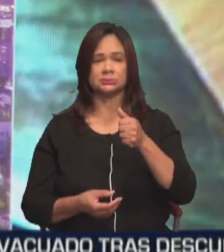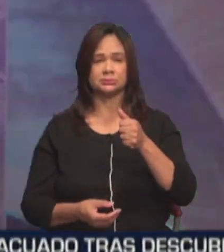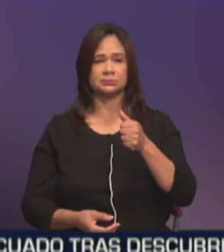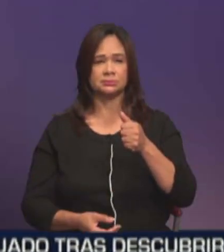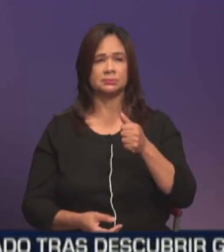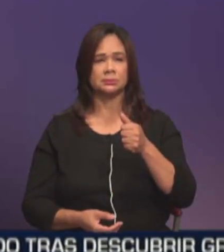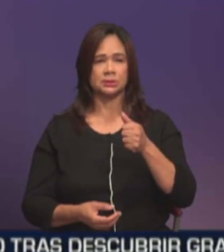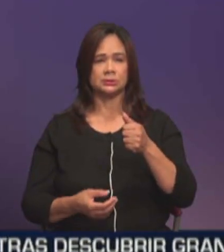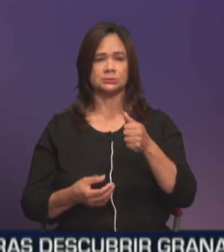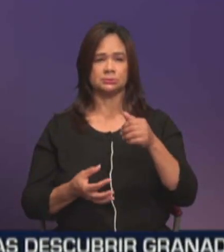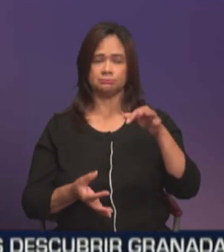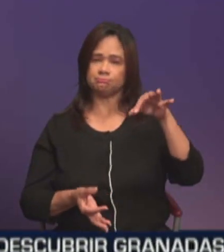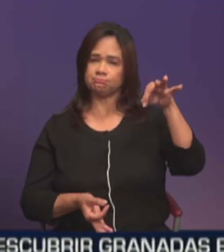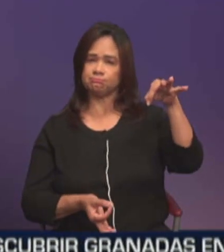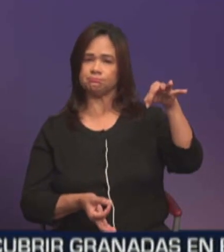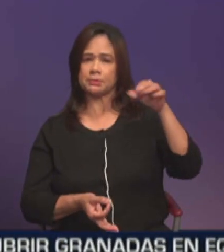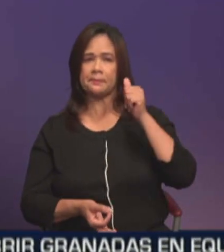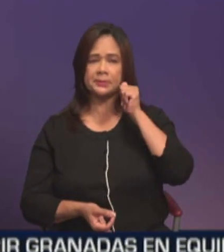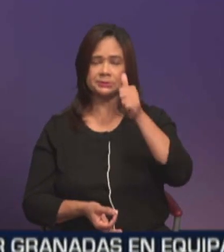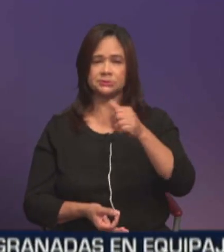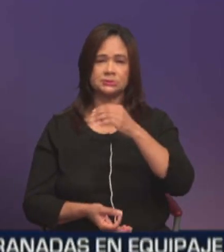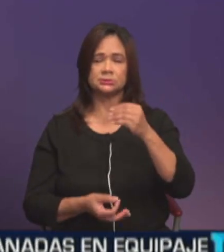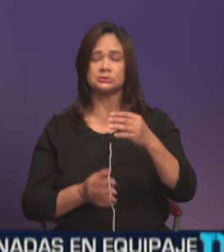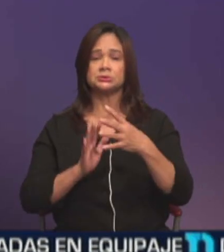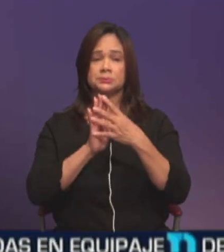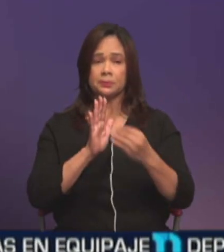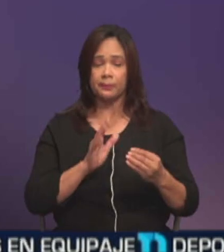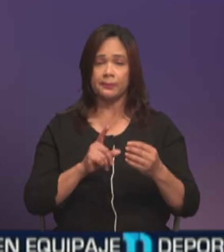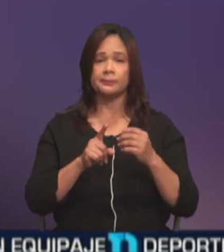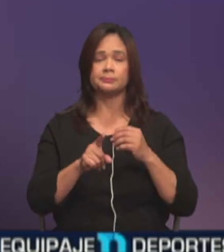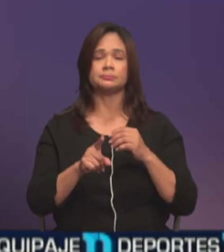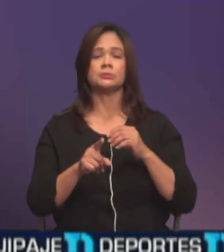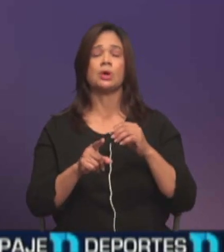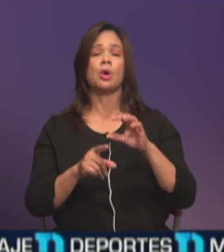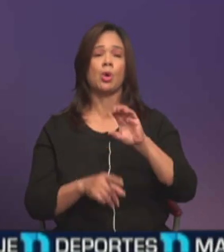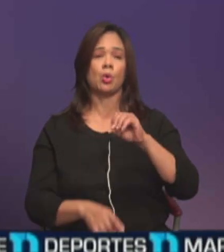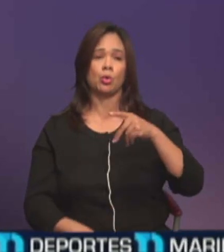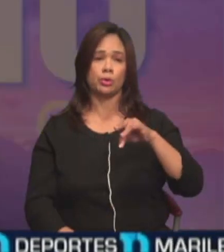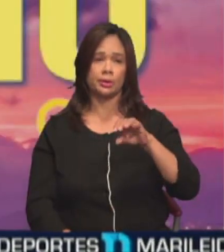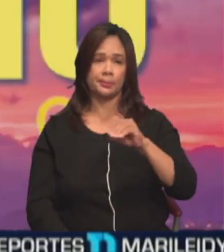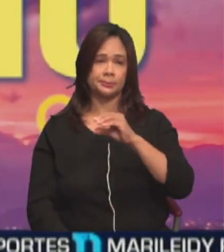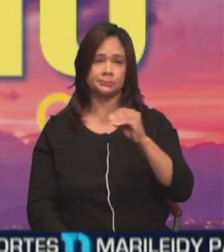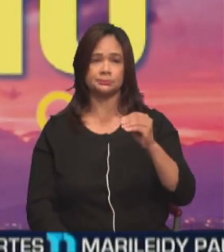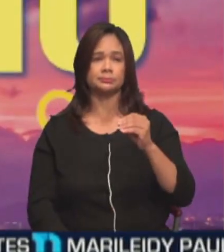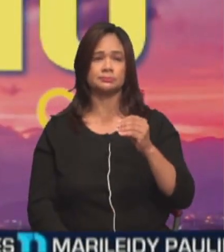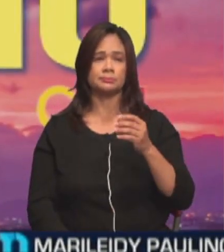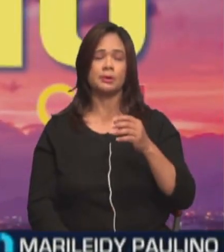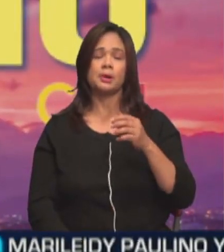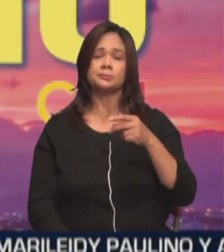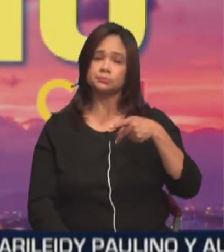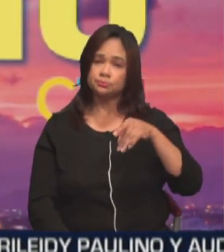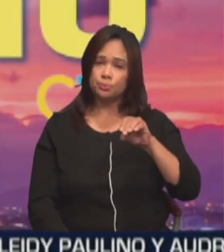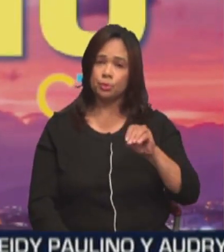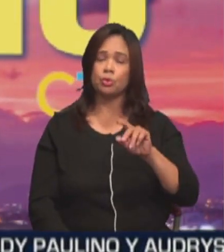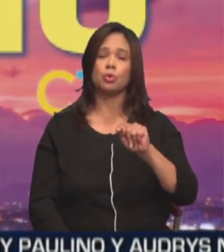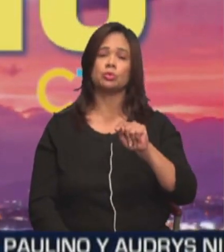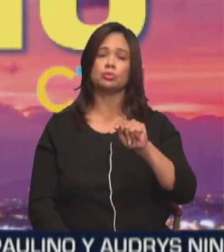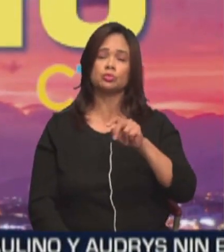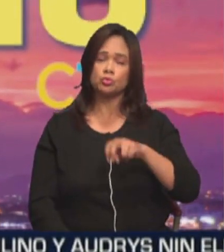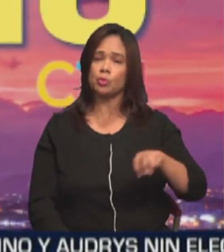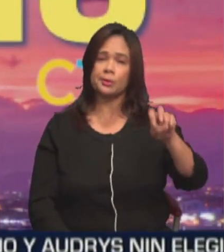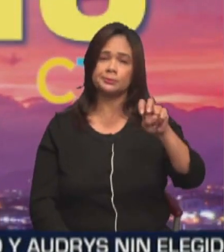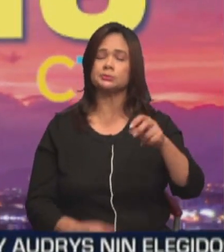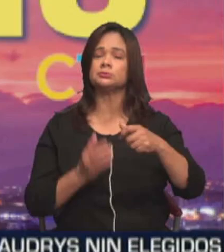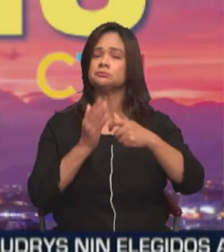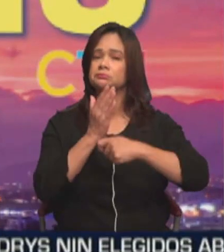primero que la tiene la mano. Impresa en Editora Corripio, Puro Turismo, una revista